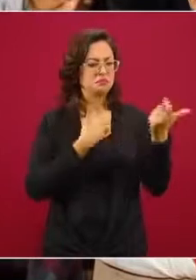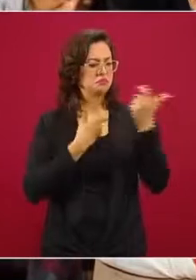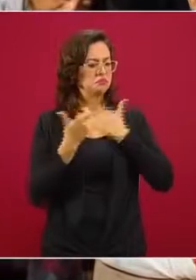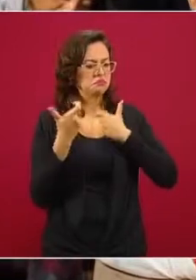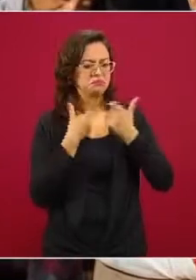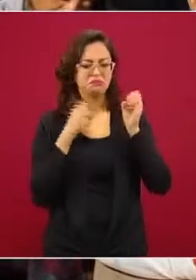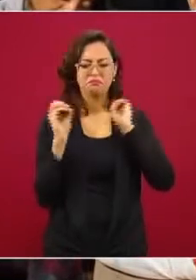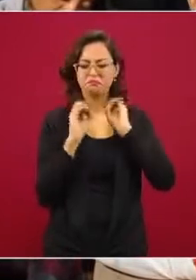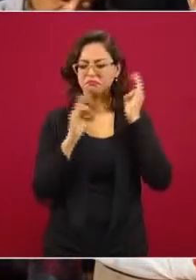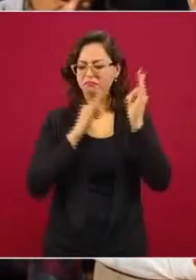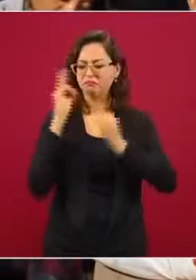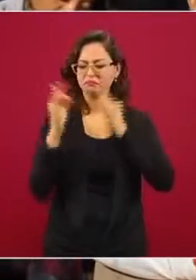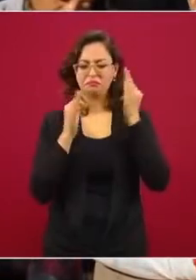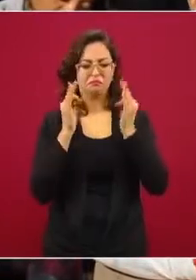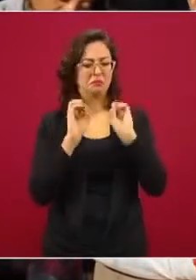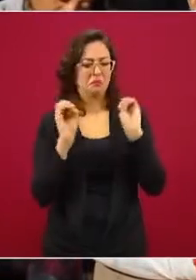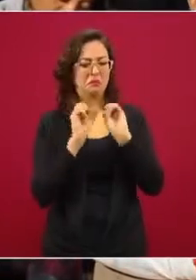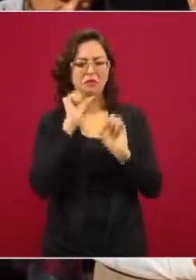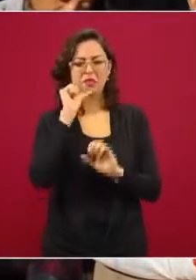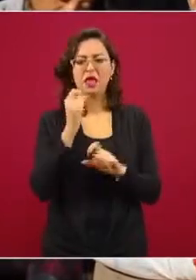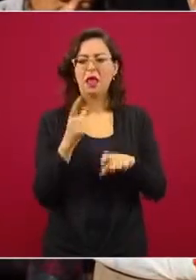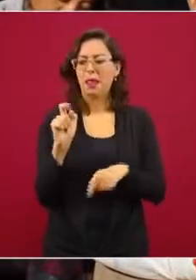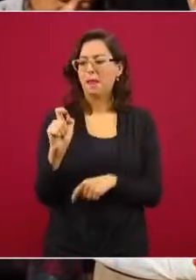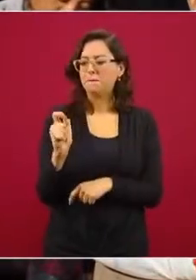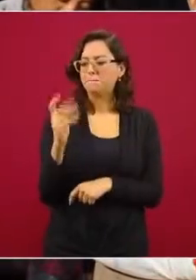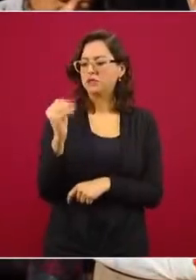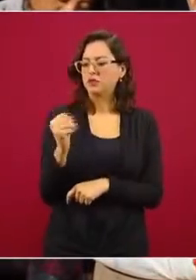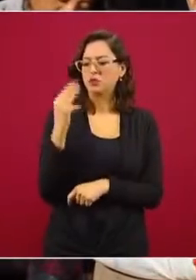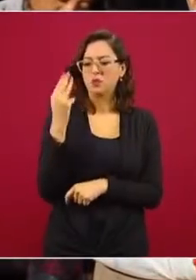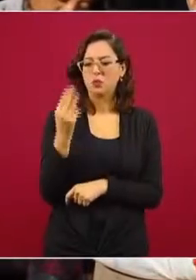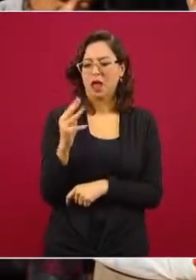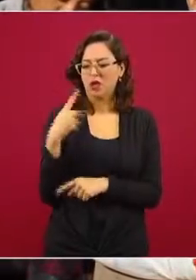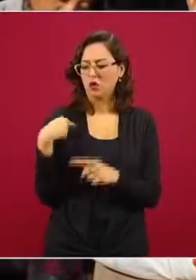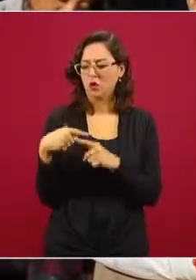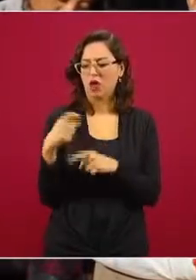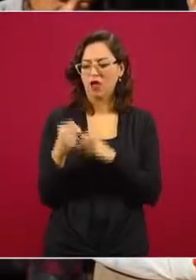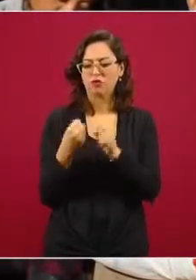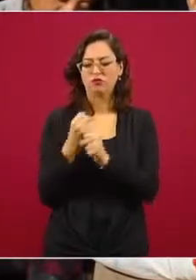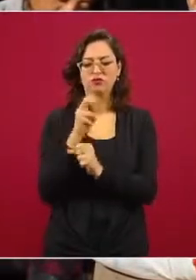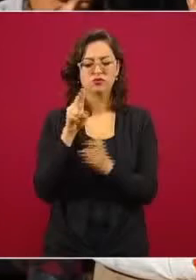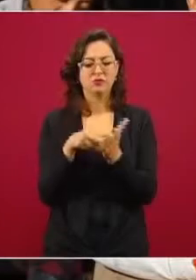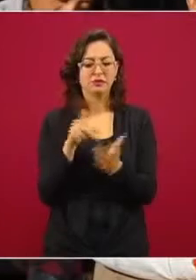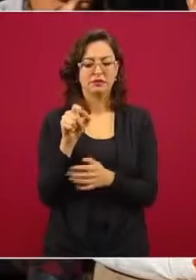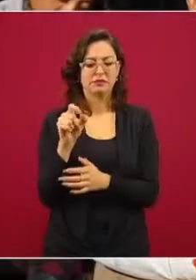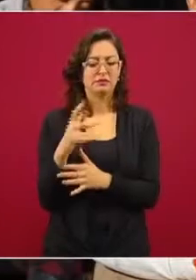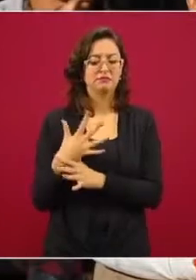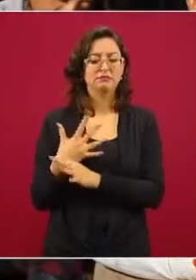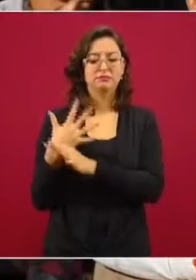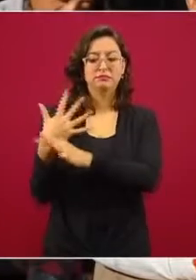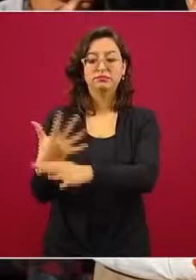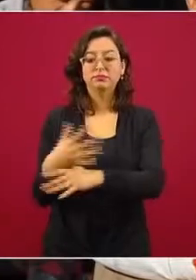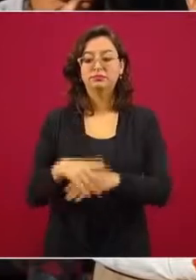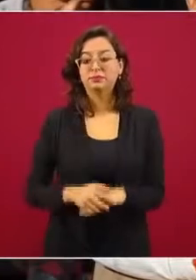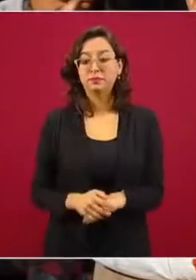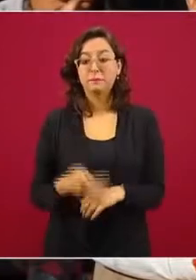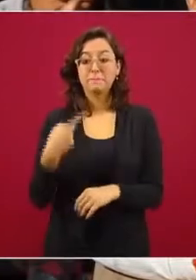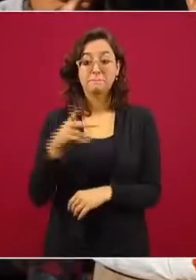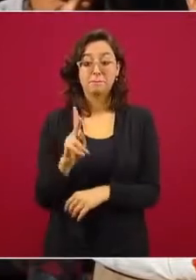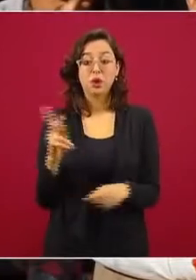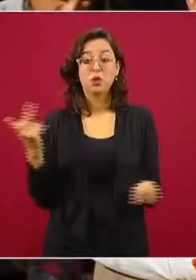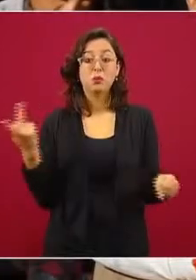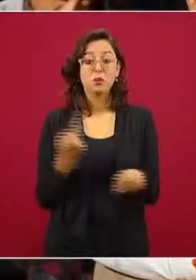servicios de propaganda? Esto lo decía el 29 de mayo de este año. Pues, presidente, resulta que hay